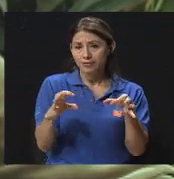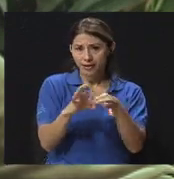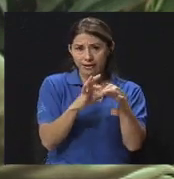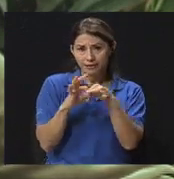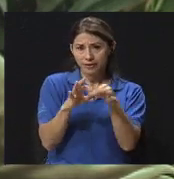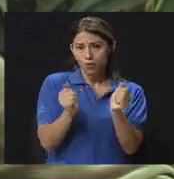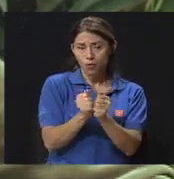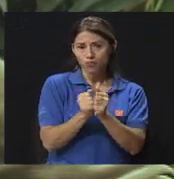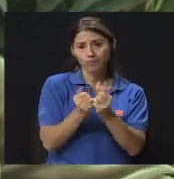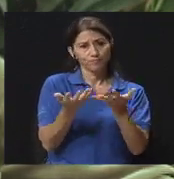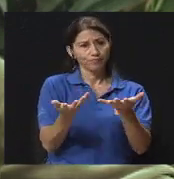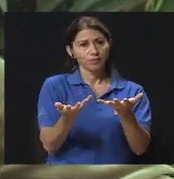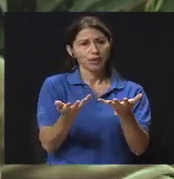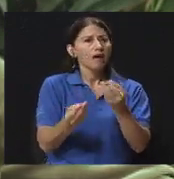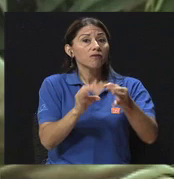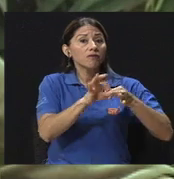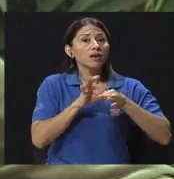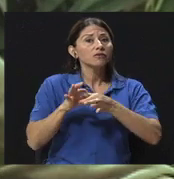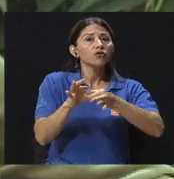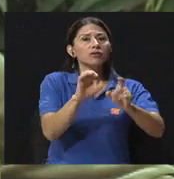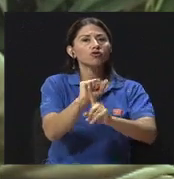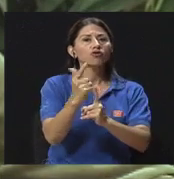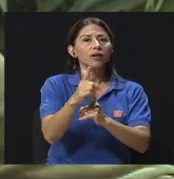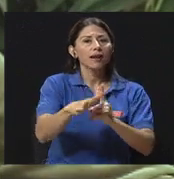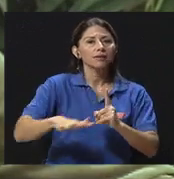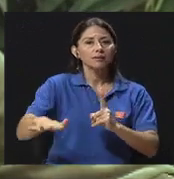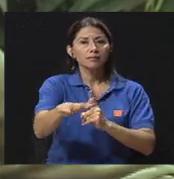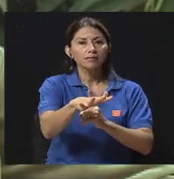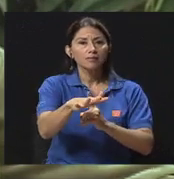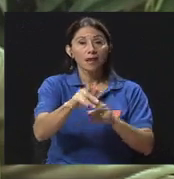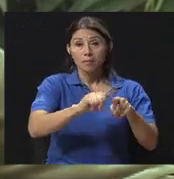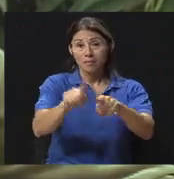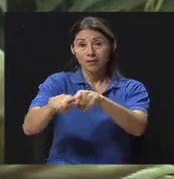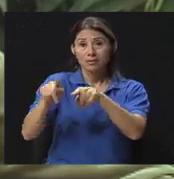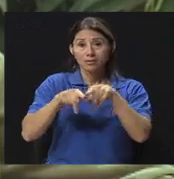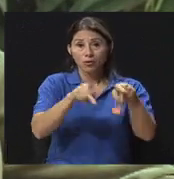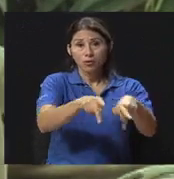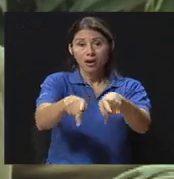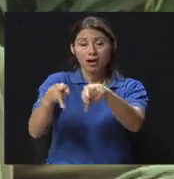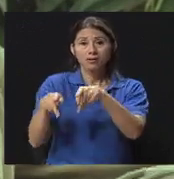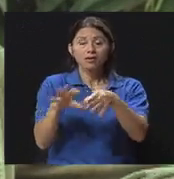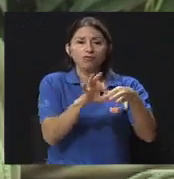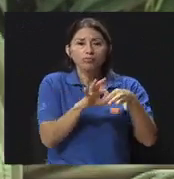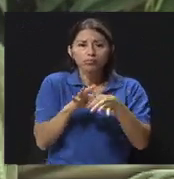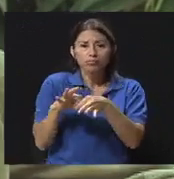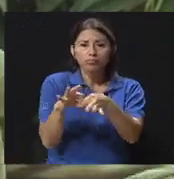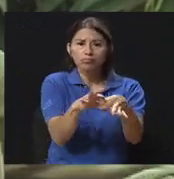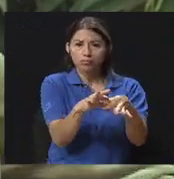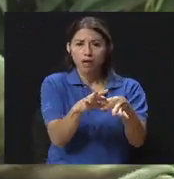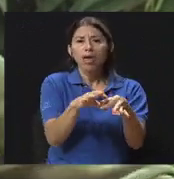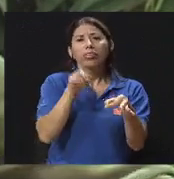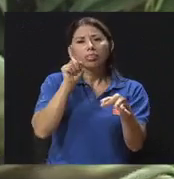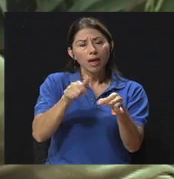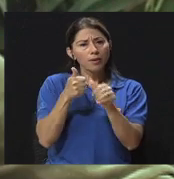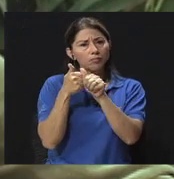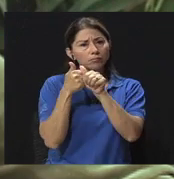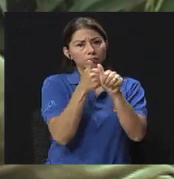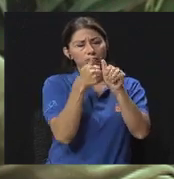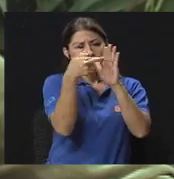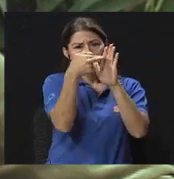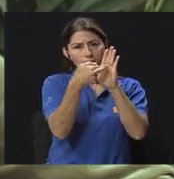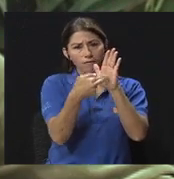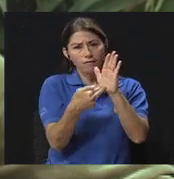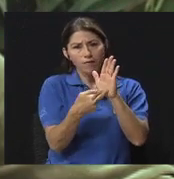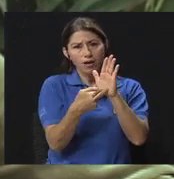sociales y por lo tanto las relaciones interpersonales tienen reglas a seguir y tienen habilidades que tenemos que desarrollar para verlas de